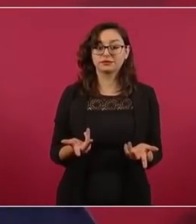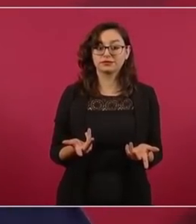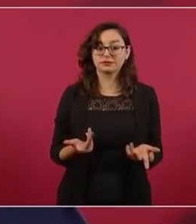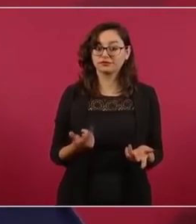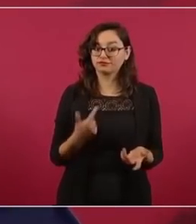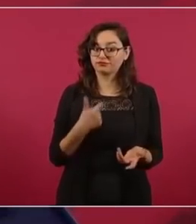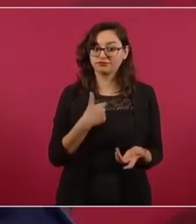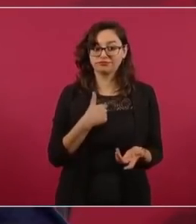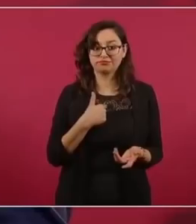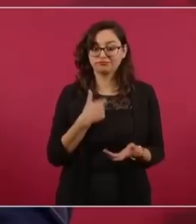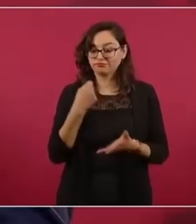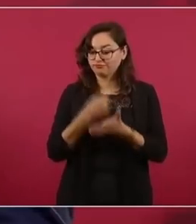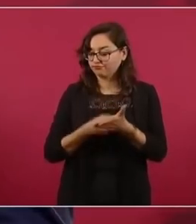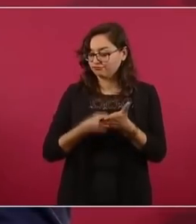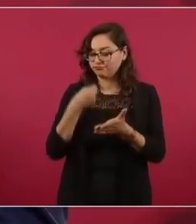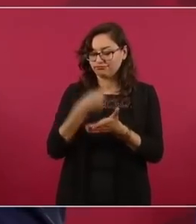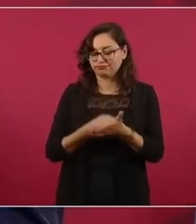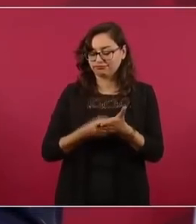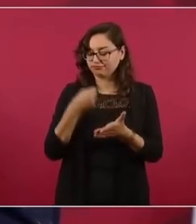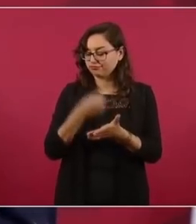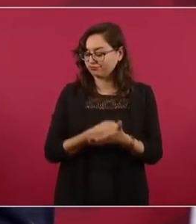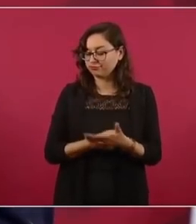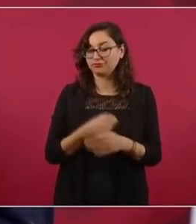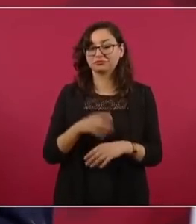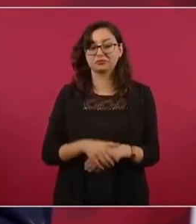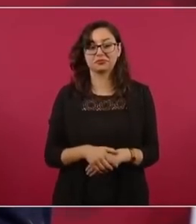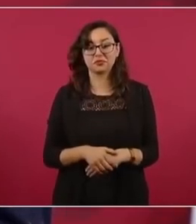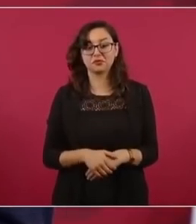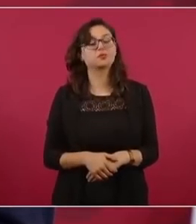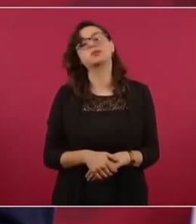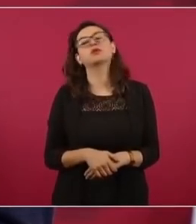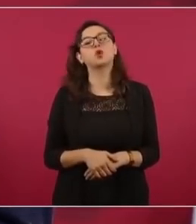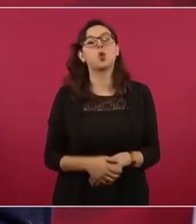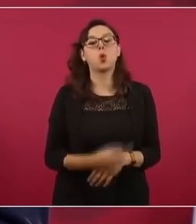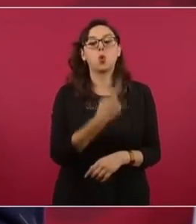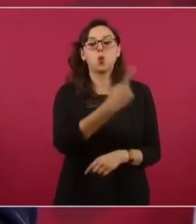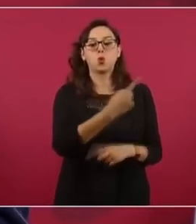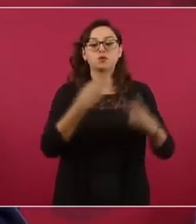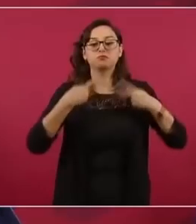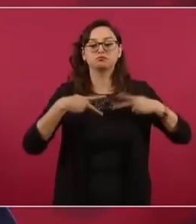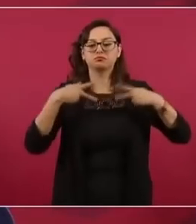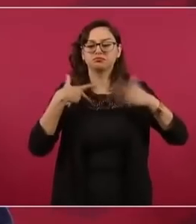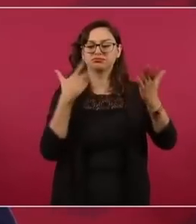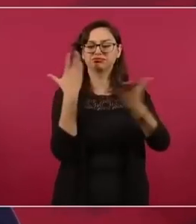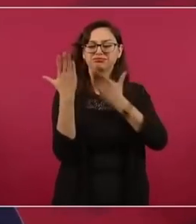un intelectual de los de más fama.